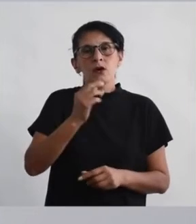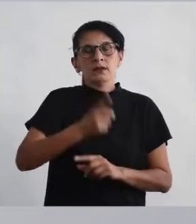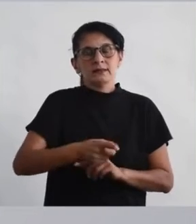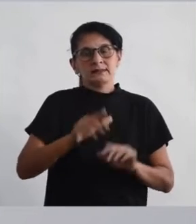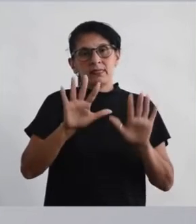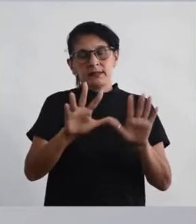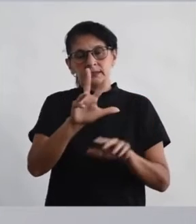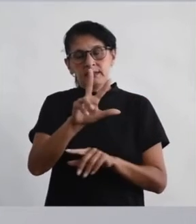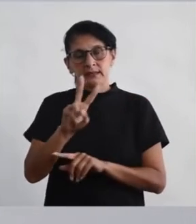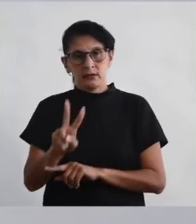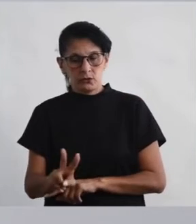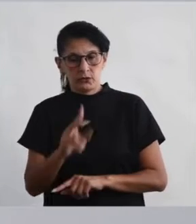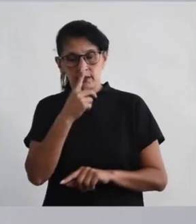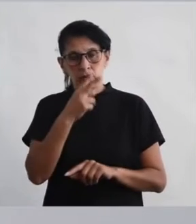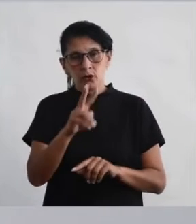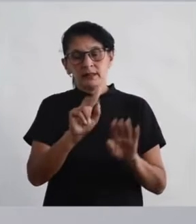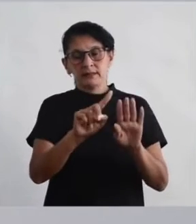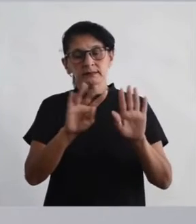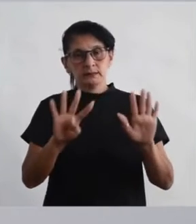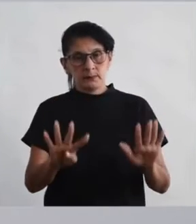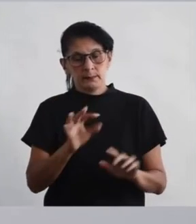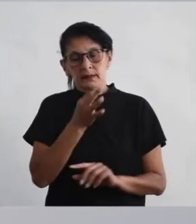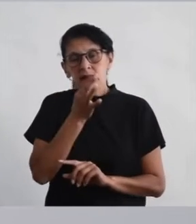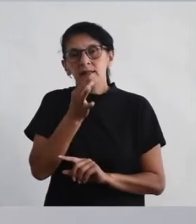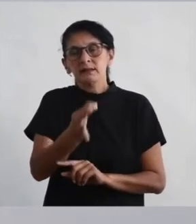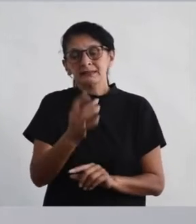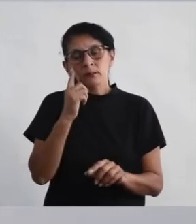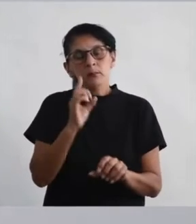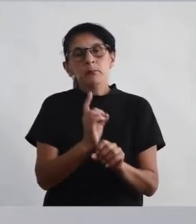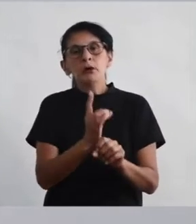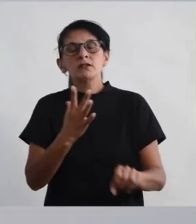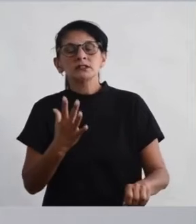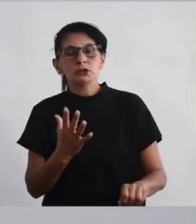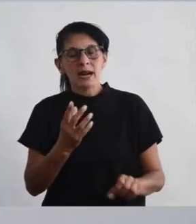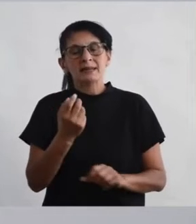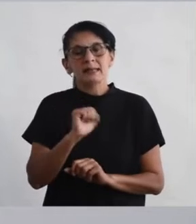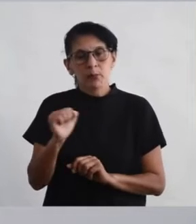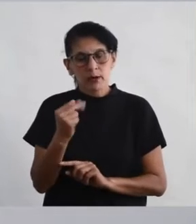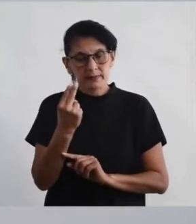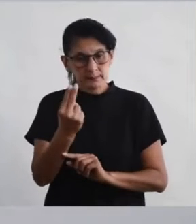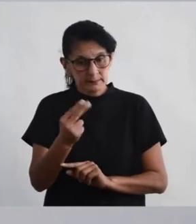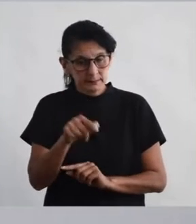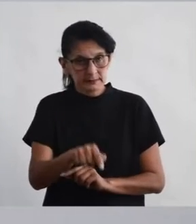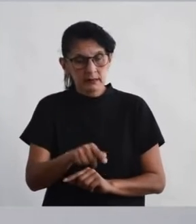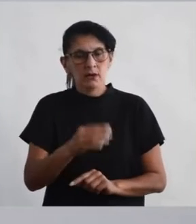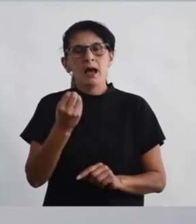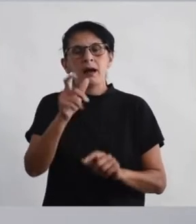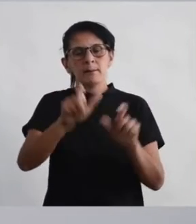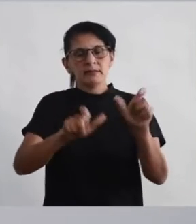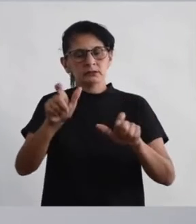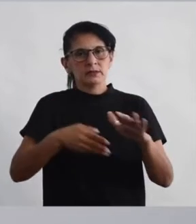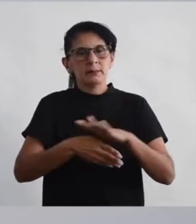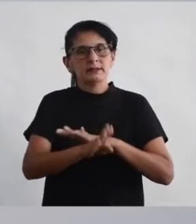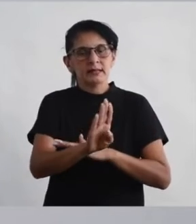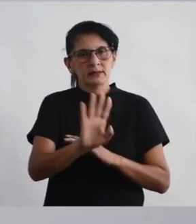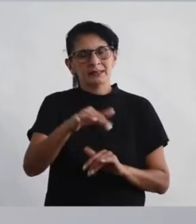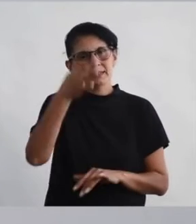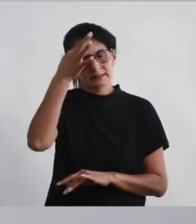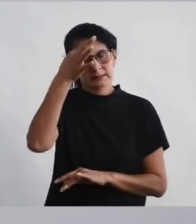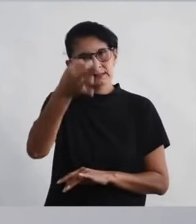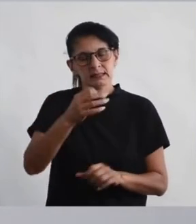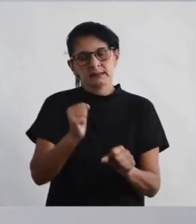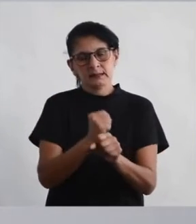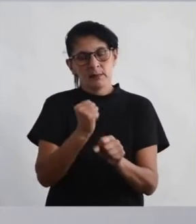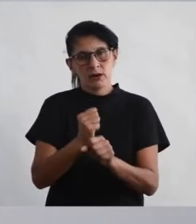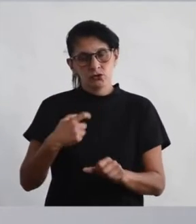ordenanza 1032 del año 2019 establece como profesionales habilitados a las personas egresadas de la licenciatura